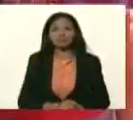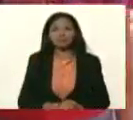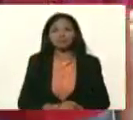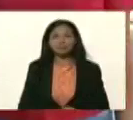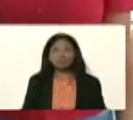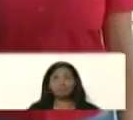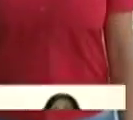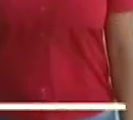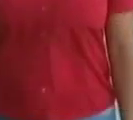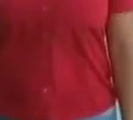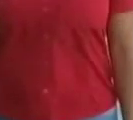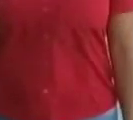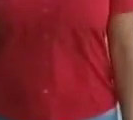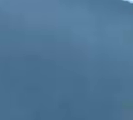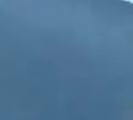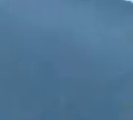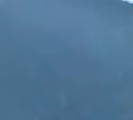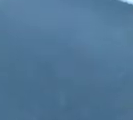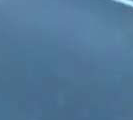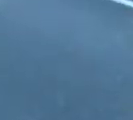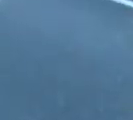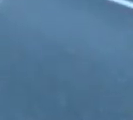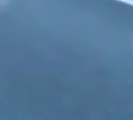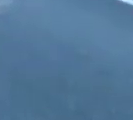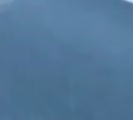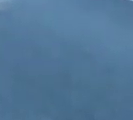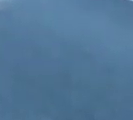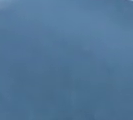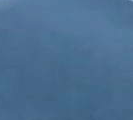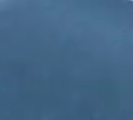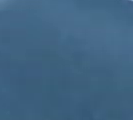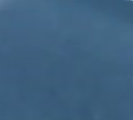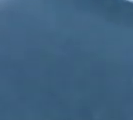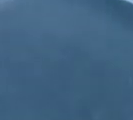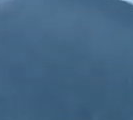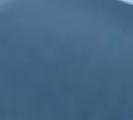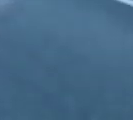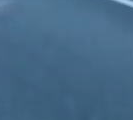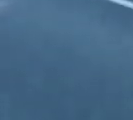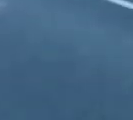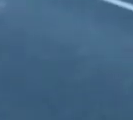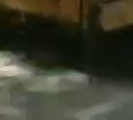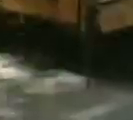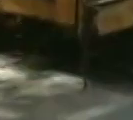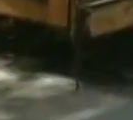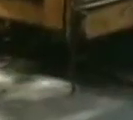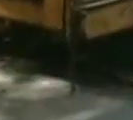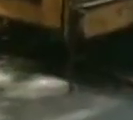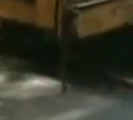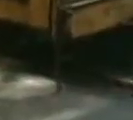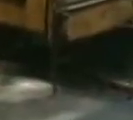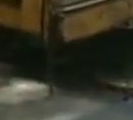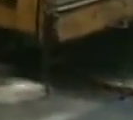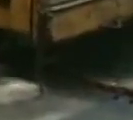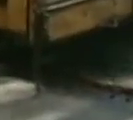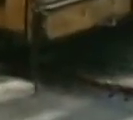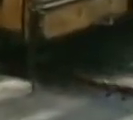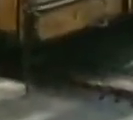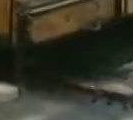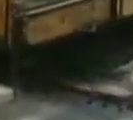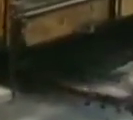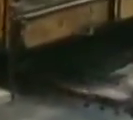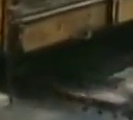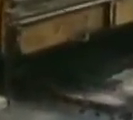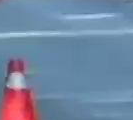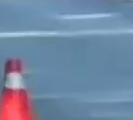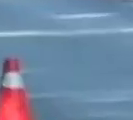encontramos acá en el kilómetro 45 de la troncal 1 conocido como la autopista regional del centro